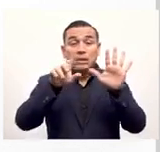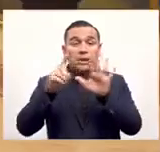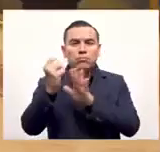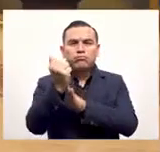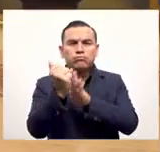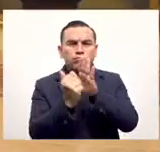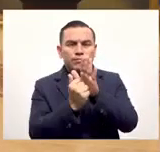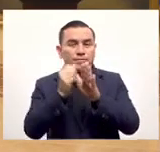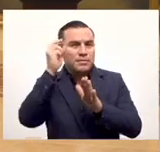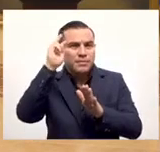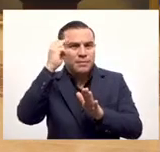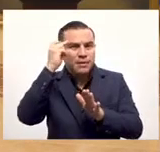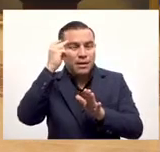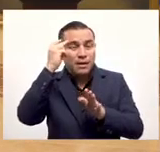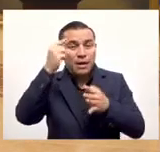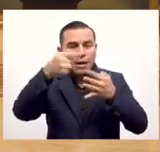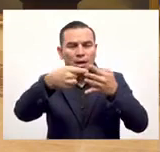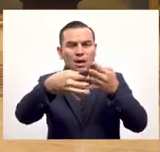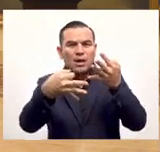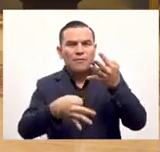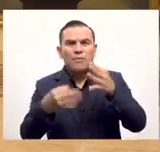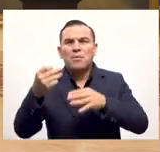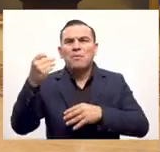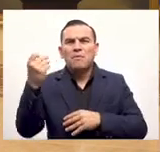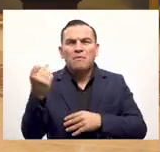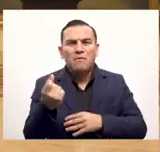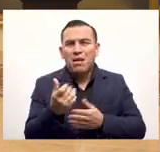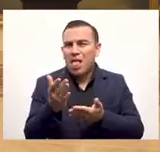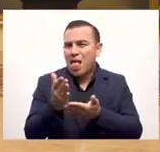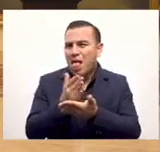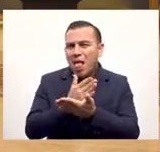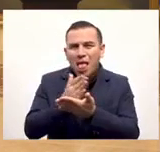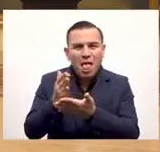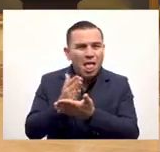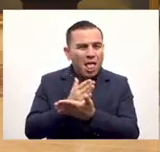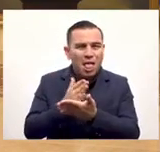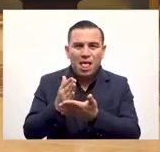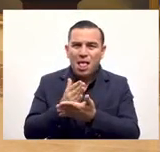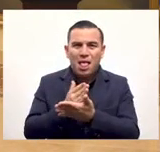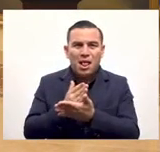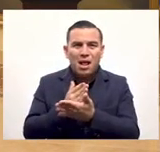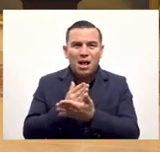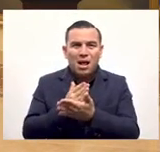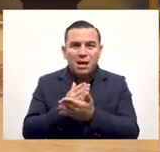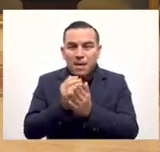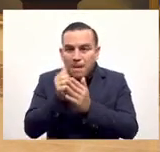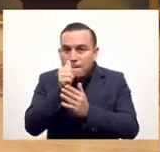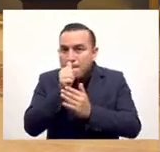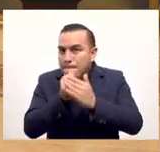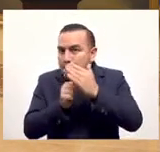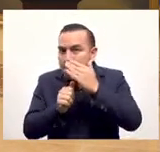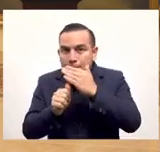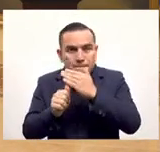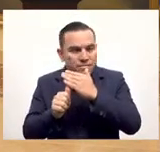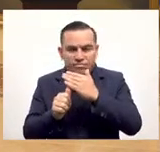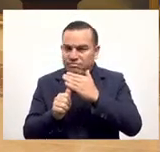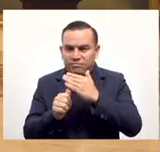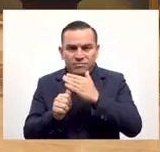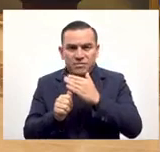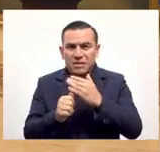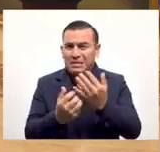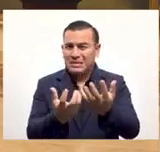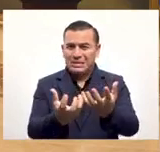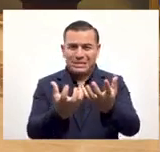artículos. Esta es una ley sencilla, que no tiene nada escondido, no son